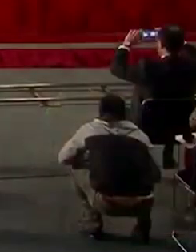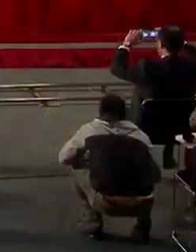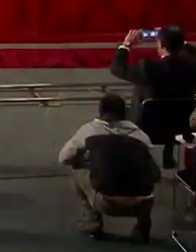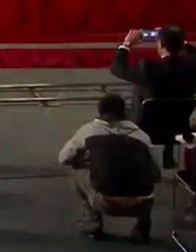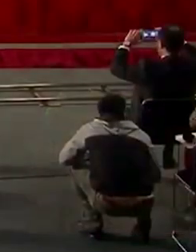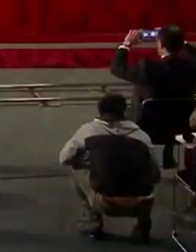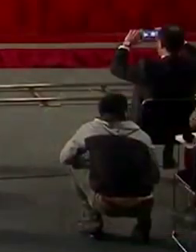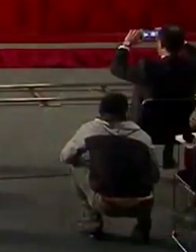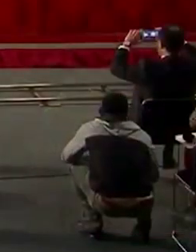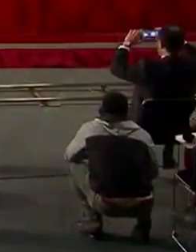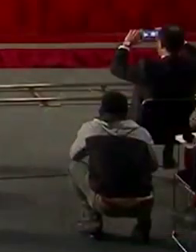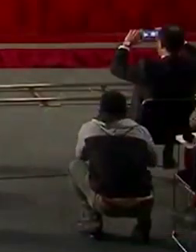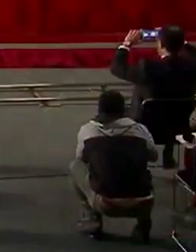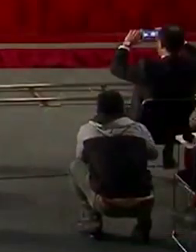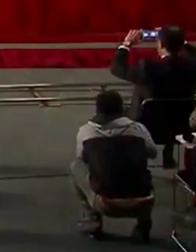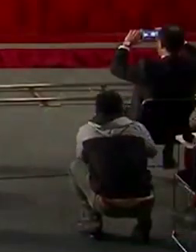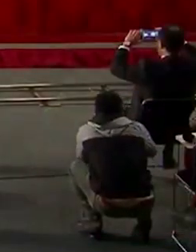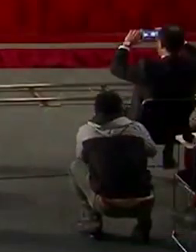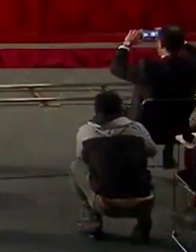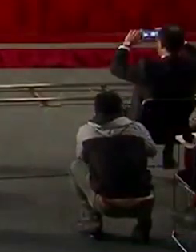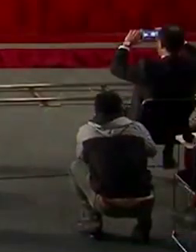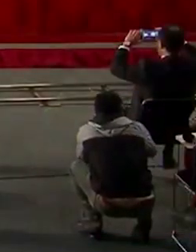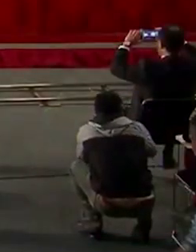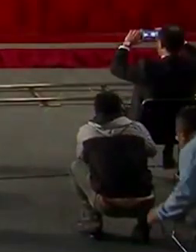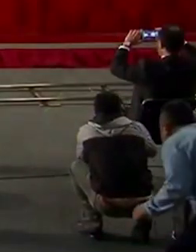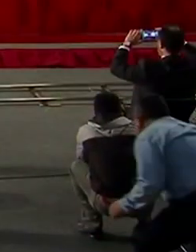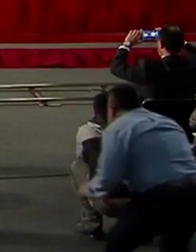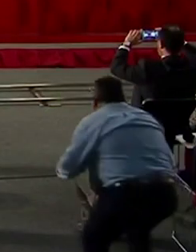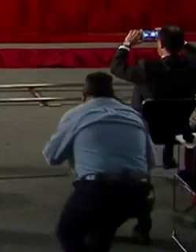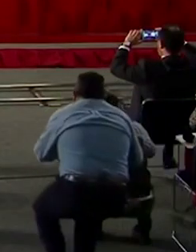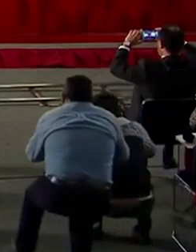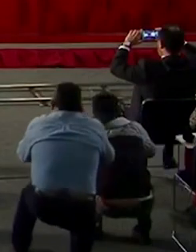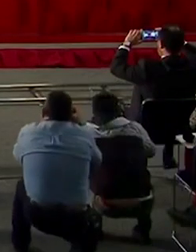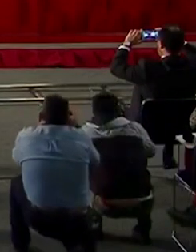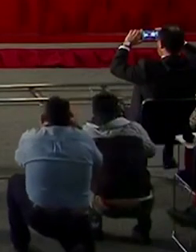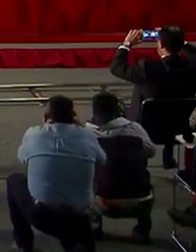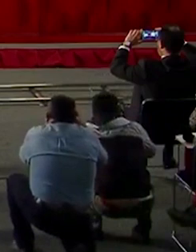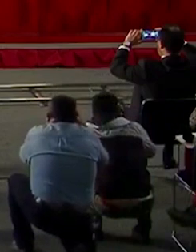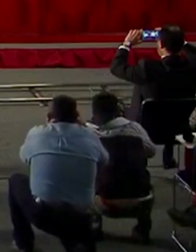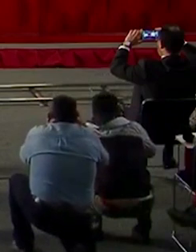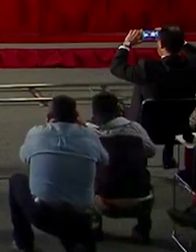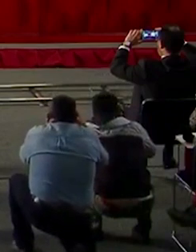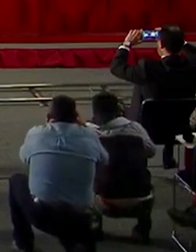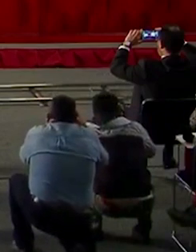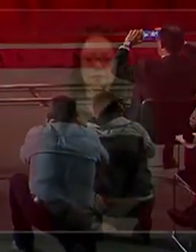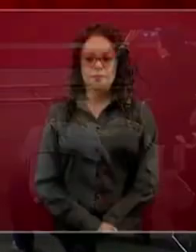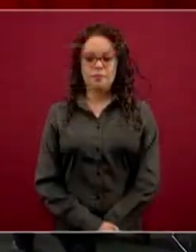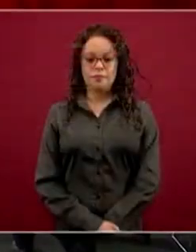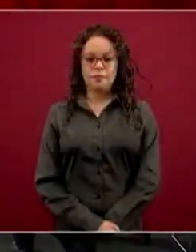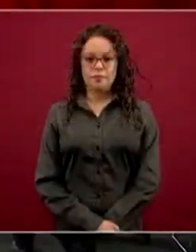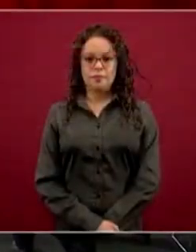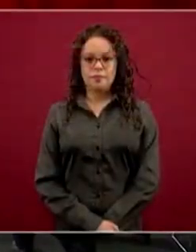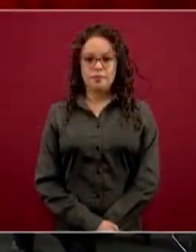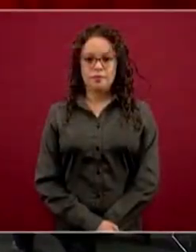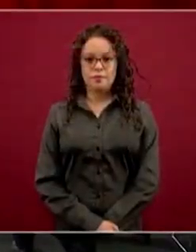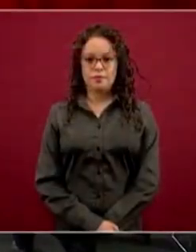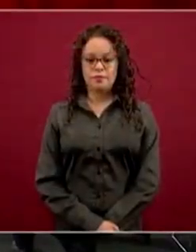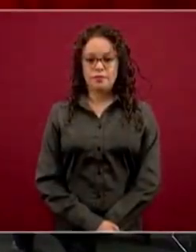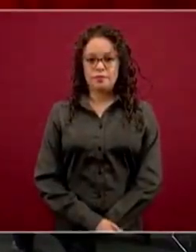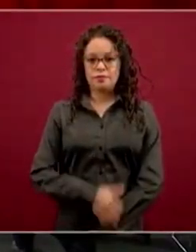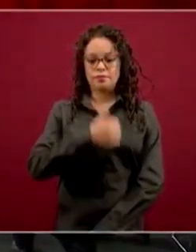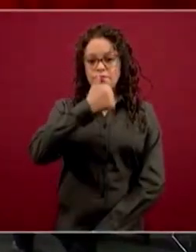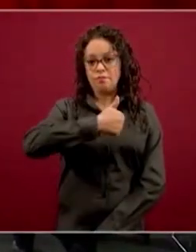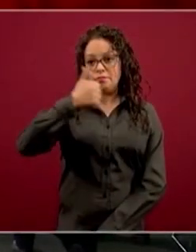giró instrucciones para nombrar a los médicos de salud en el trabajo de cada hospital en toda la República,